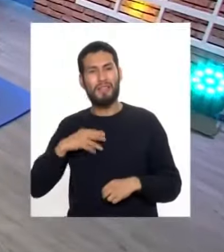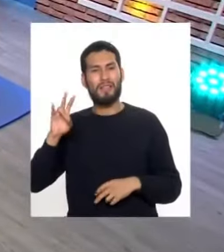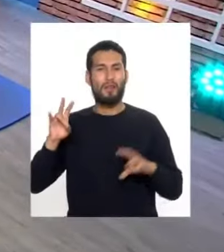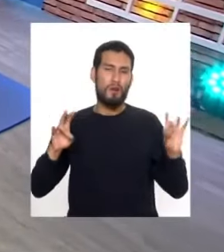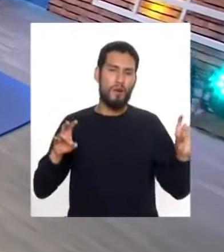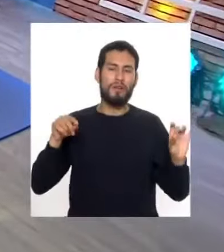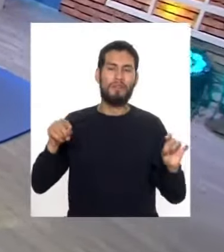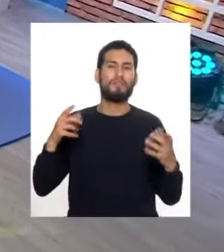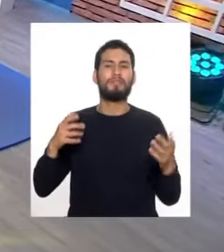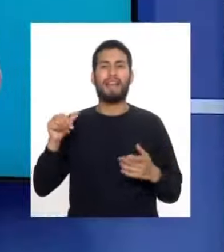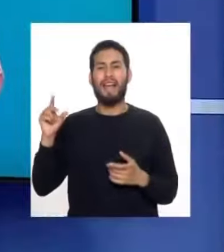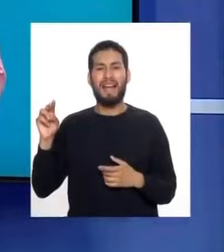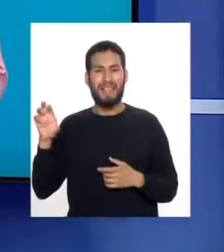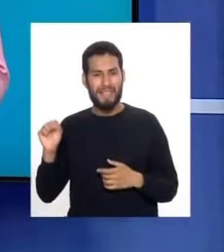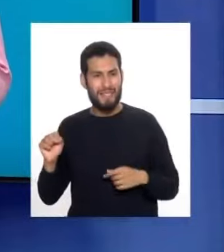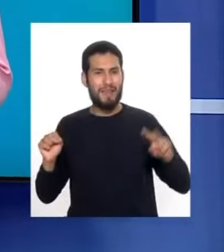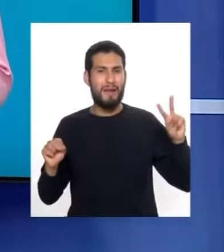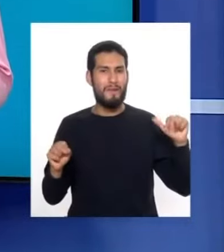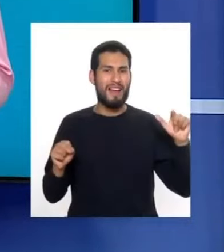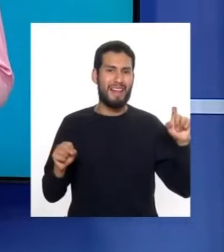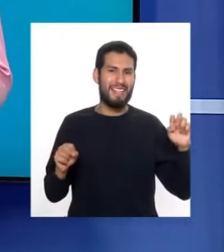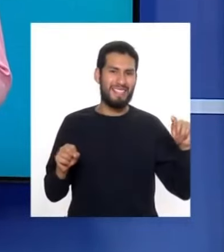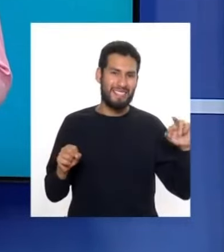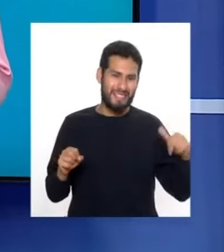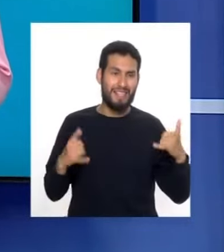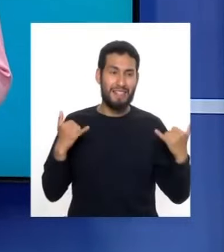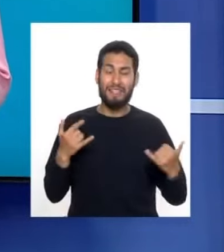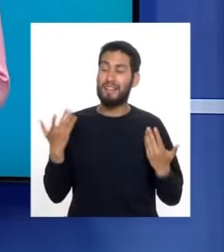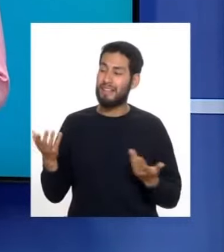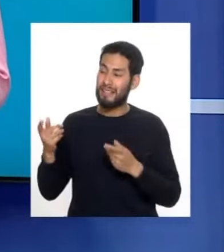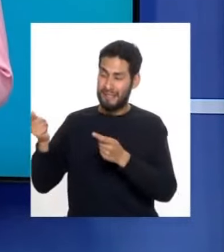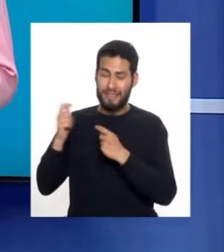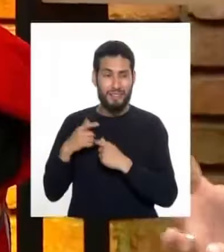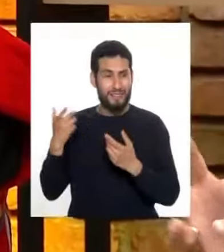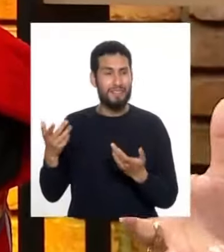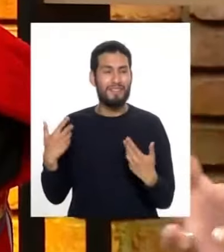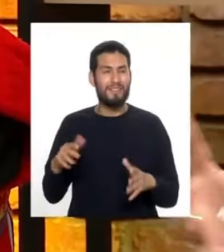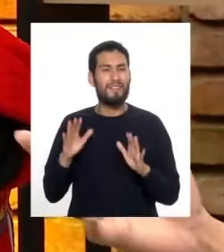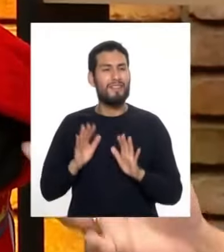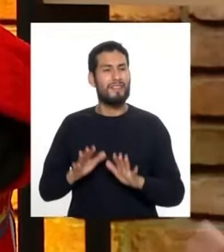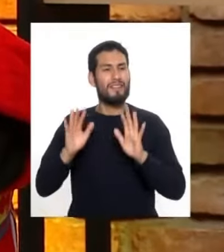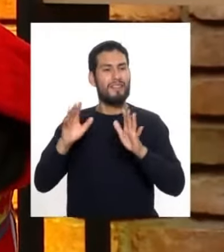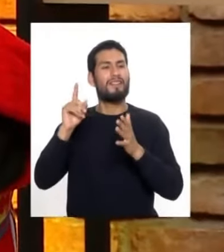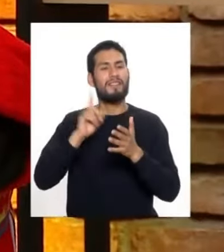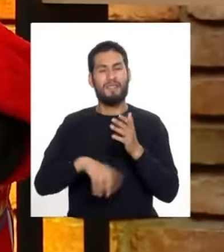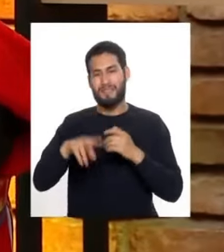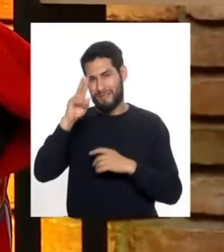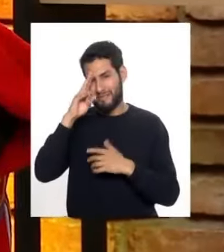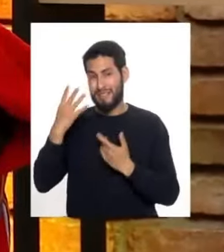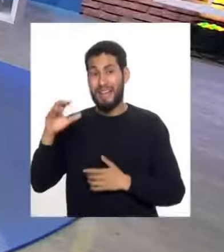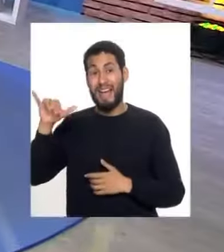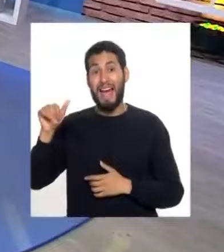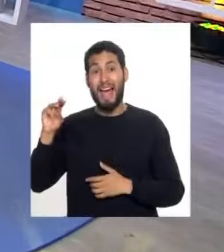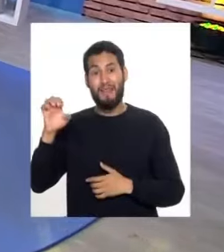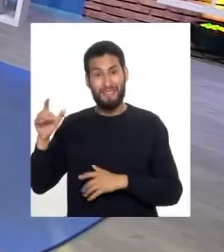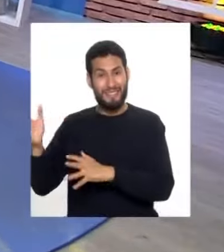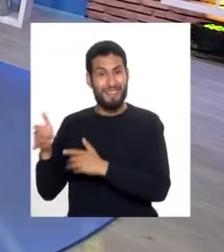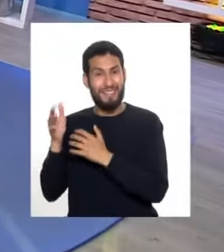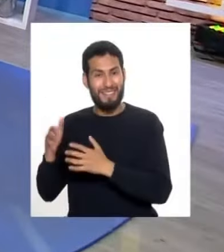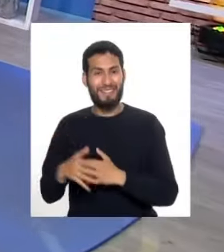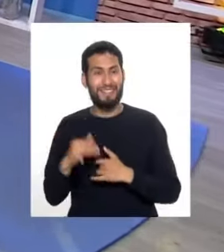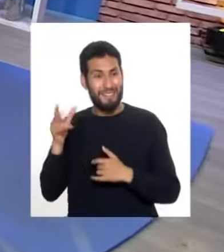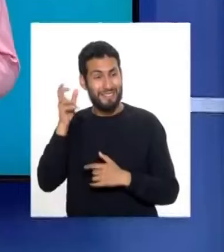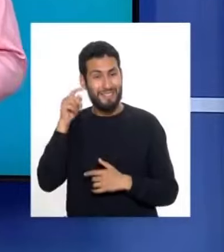con otro maestro, como es Jaime Quilca, nos van a regalar aquí esto maravilloso que es el Perú. Vamos a escuchar un poquito